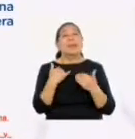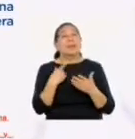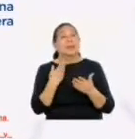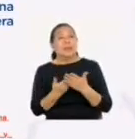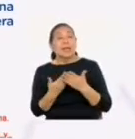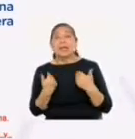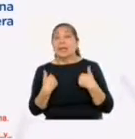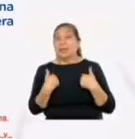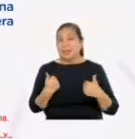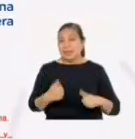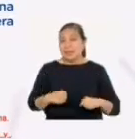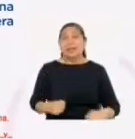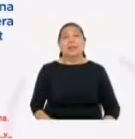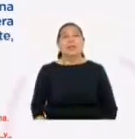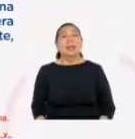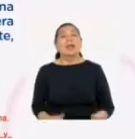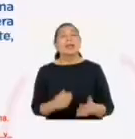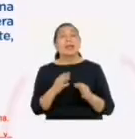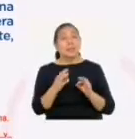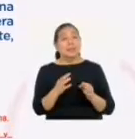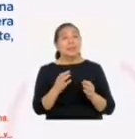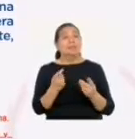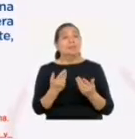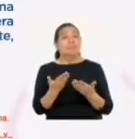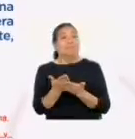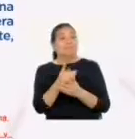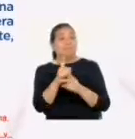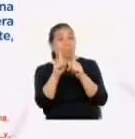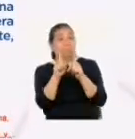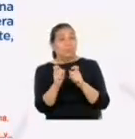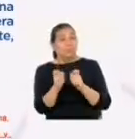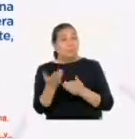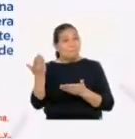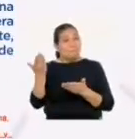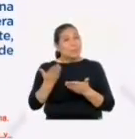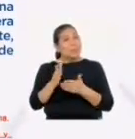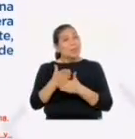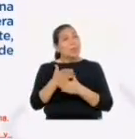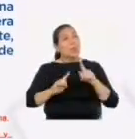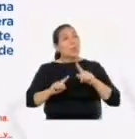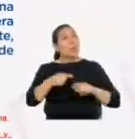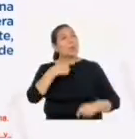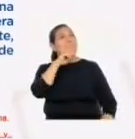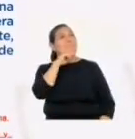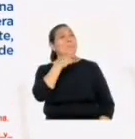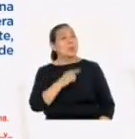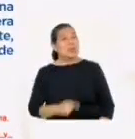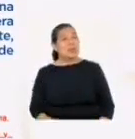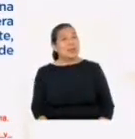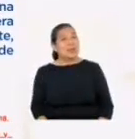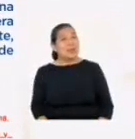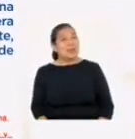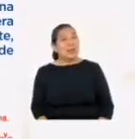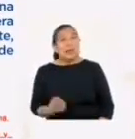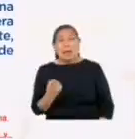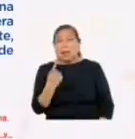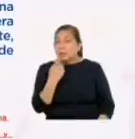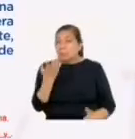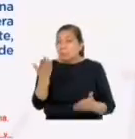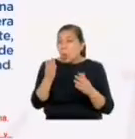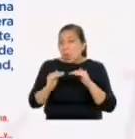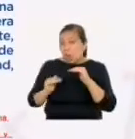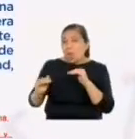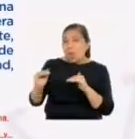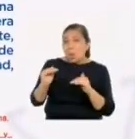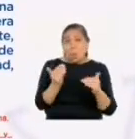tenía fines correctivos. Esto, lógicamente, ocasionó el cuestionamiento y la crítica por parte de algunas mujeres, pues la lógica de la